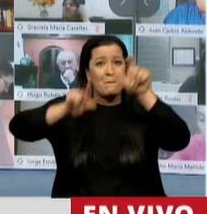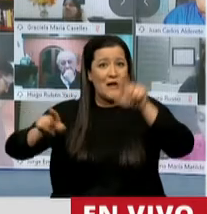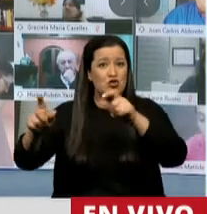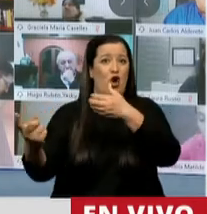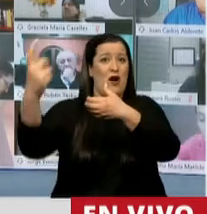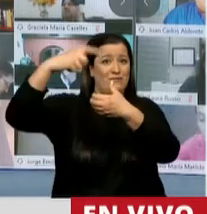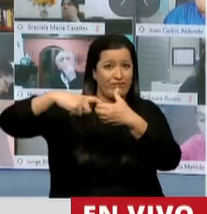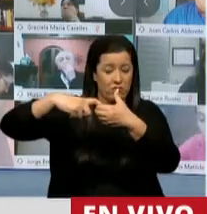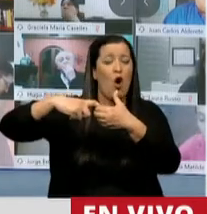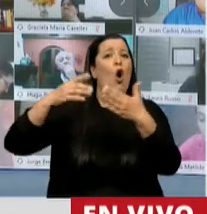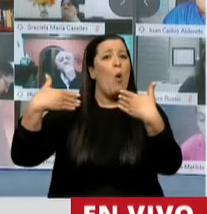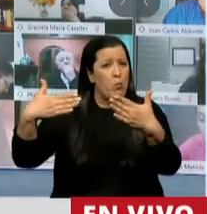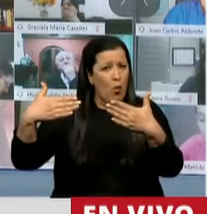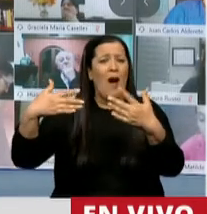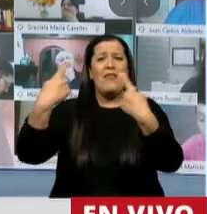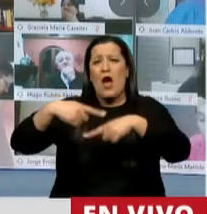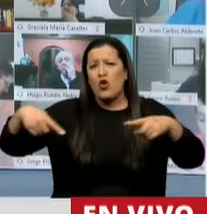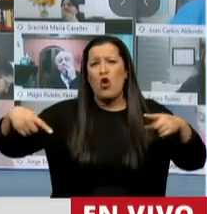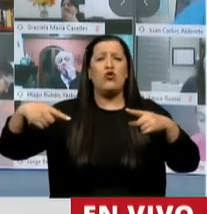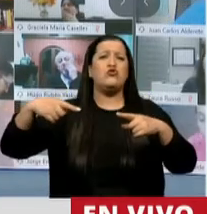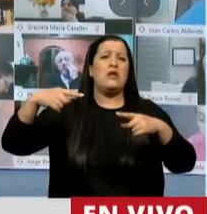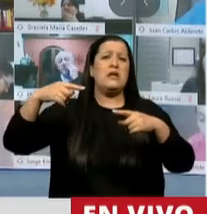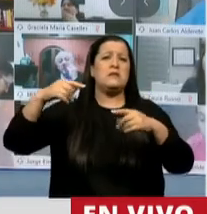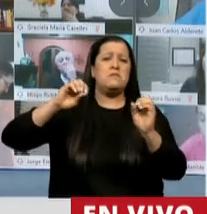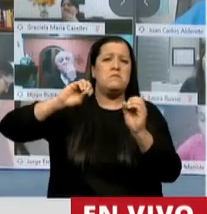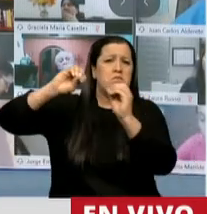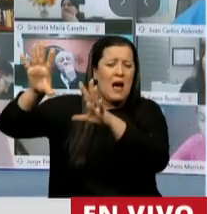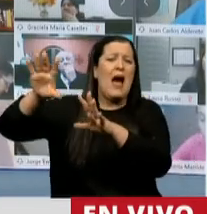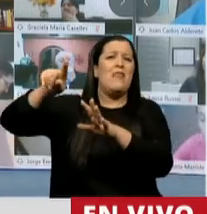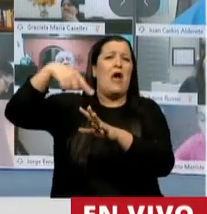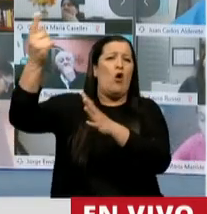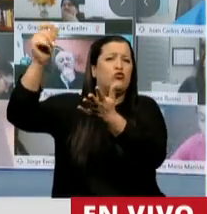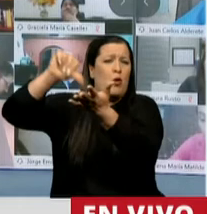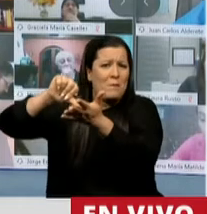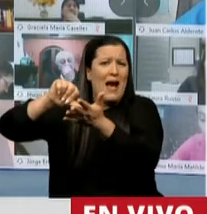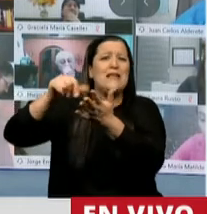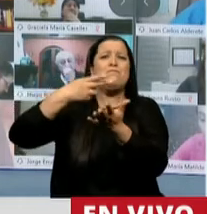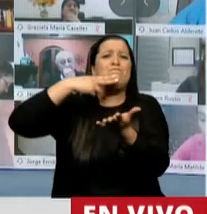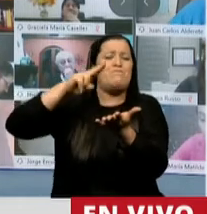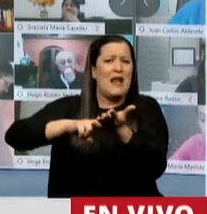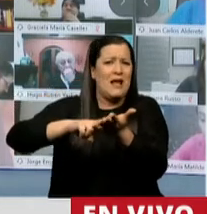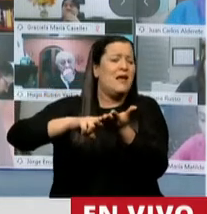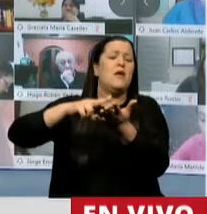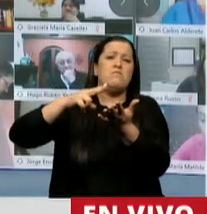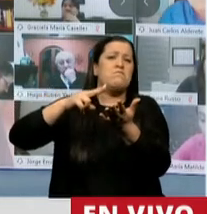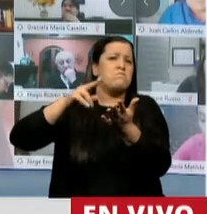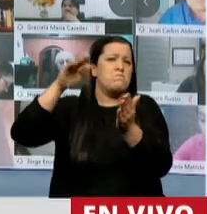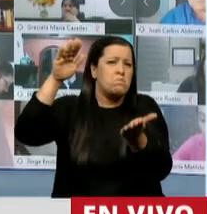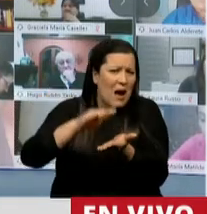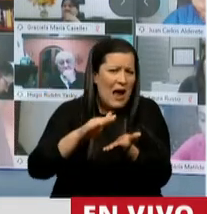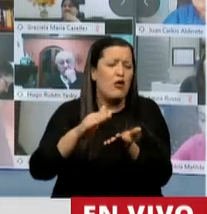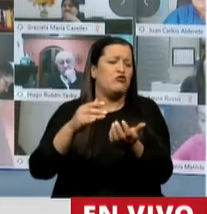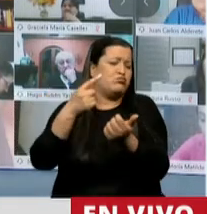grabar bienes expatriados a países con menor presión fiscal en los que las empresas desarrollen